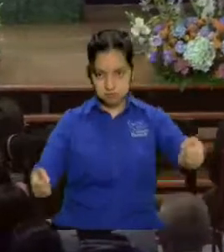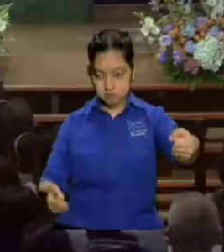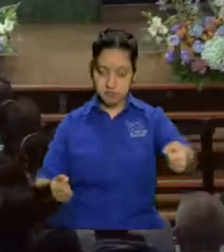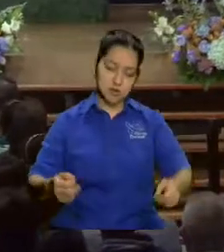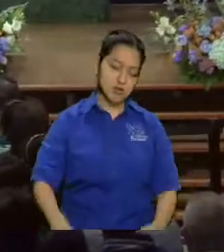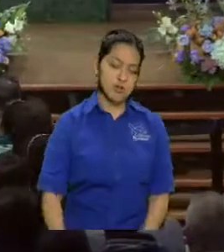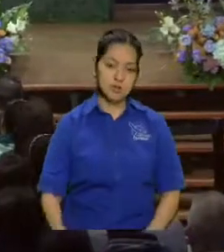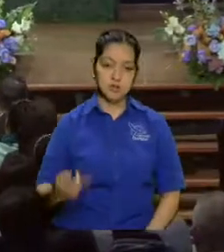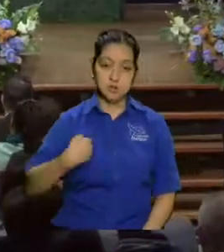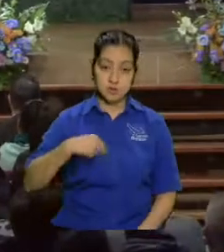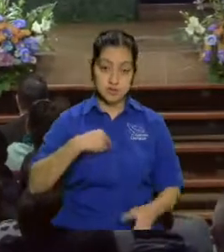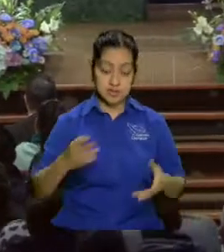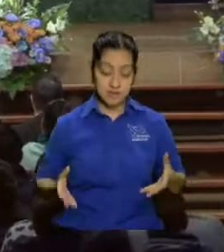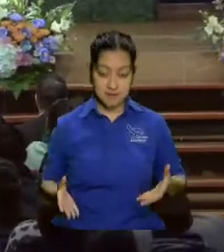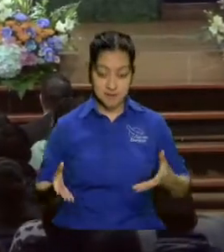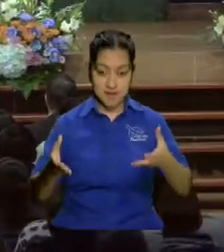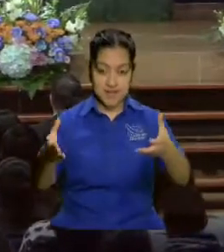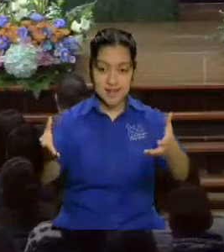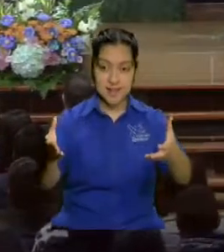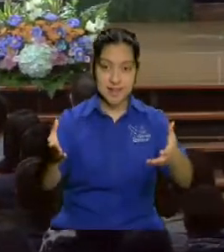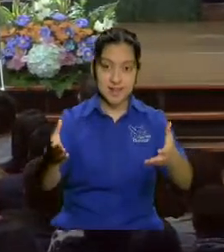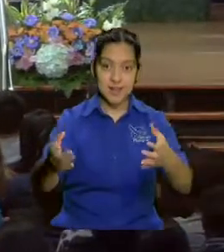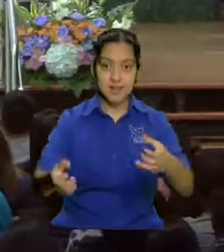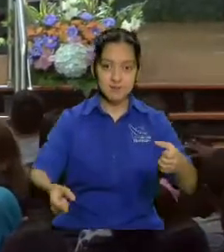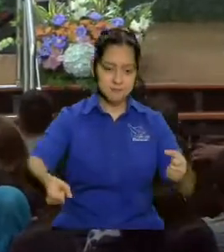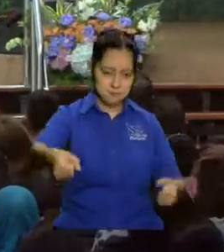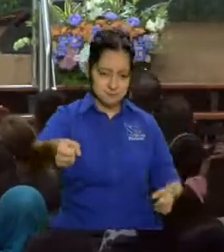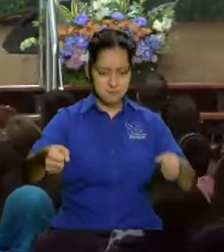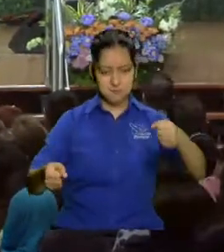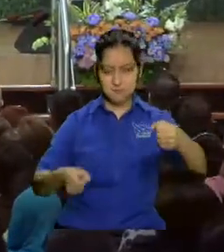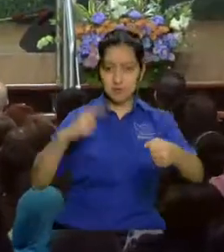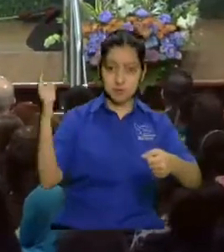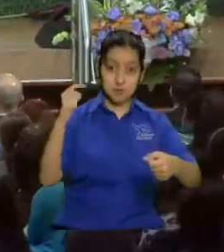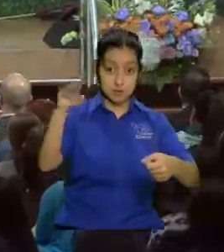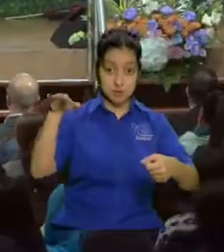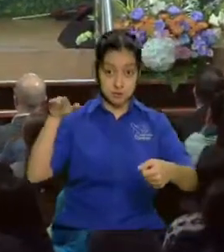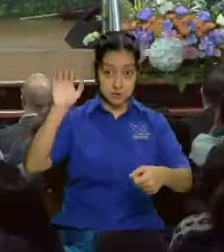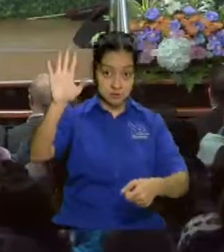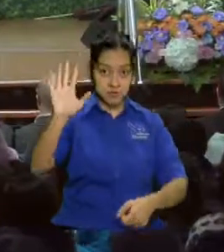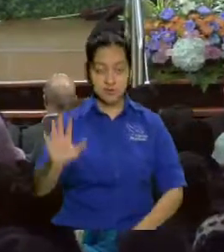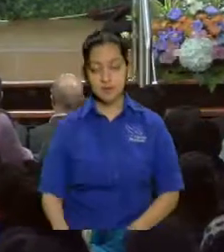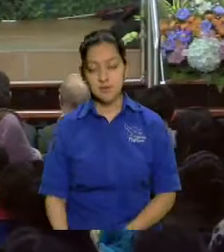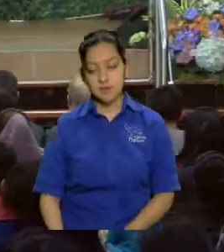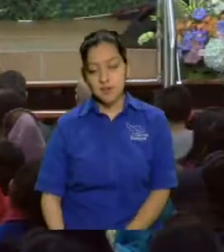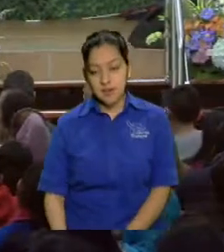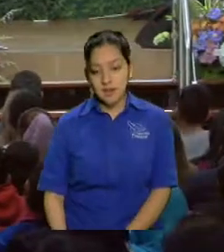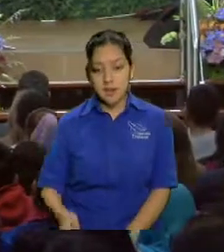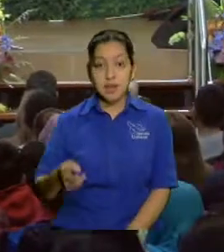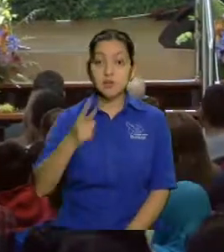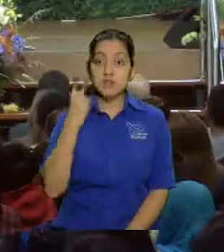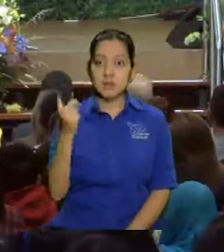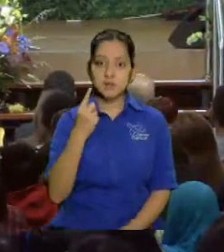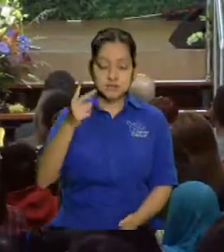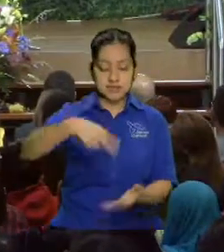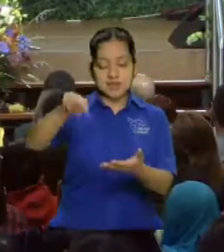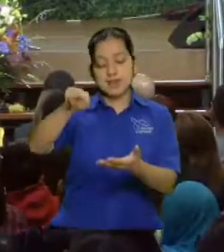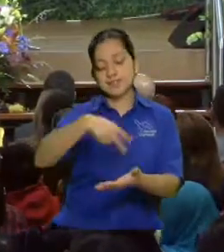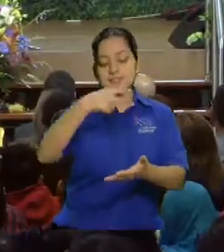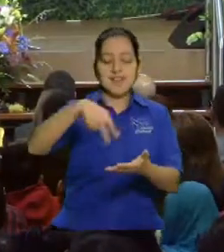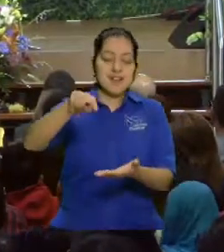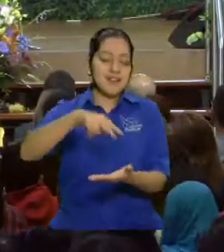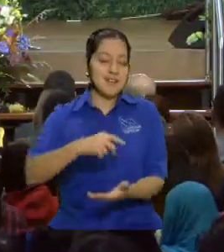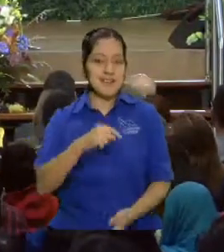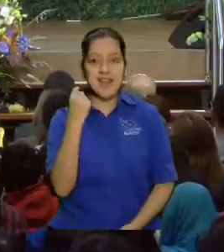trailers por toda la zona 5 agarramos varias calles y los hermanos iban danzando las hermanas también